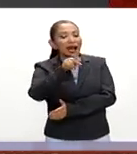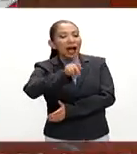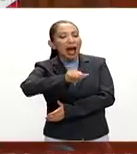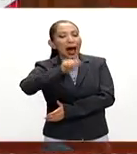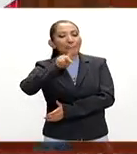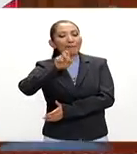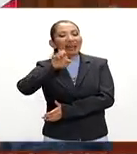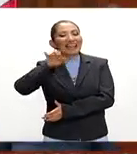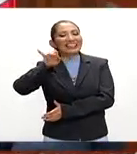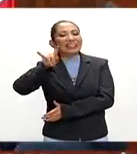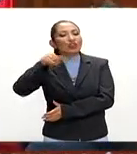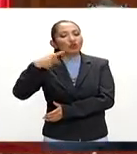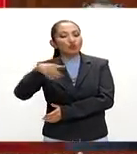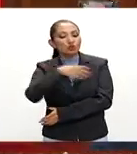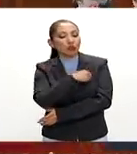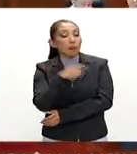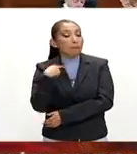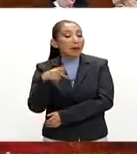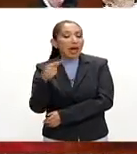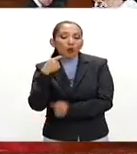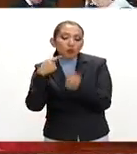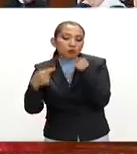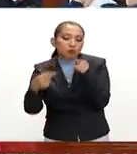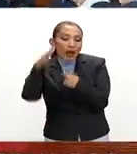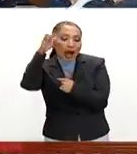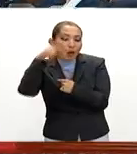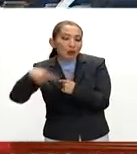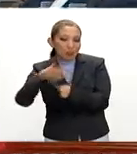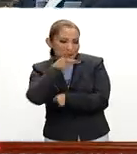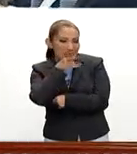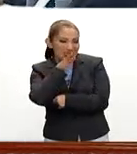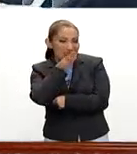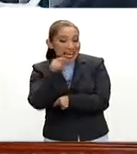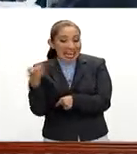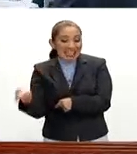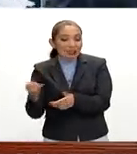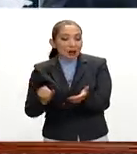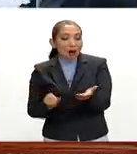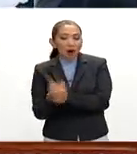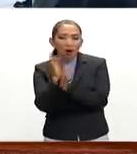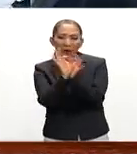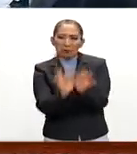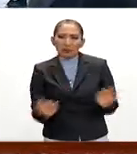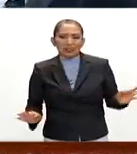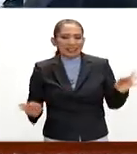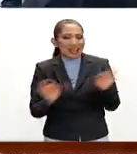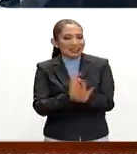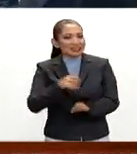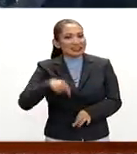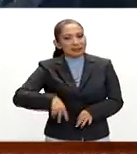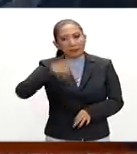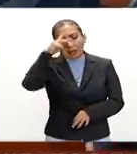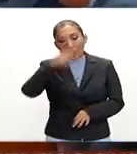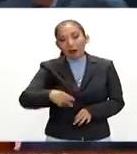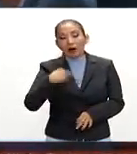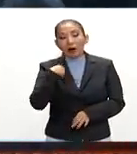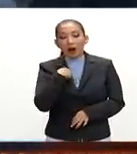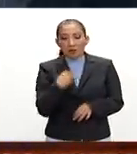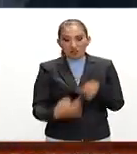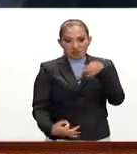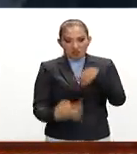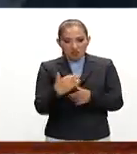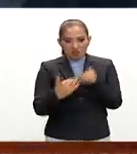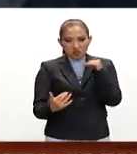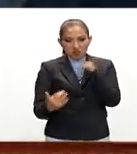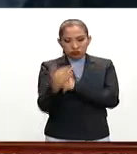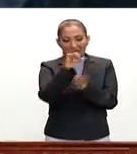apellidos de sus hijos siempre y cuando se haga de común acuerdo esto es una decisión trascendental en el país los ministros determinaron que